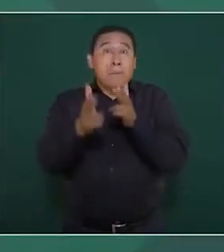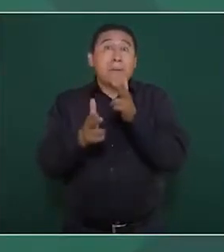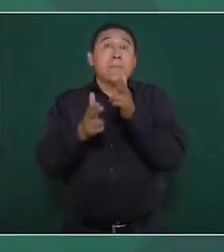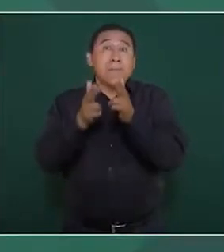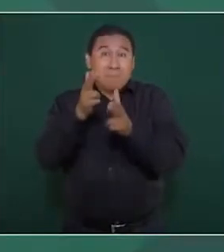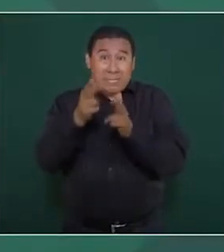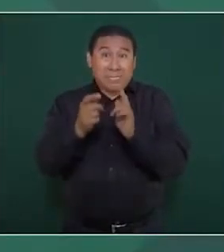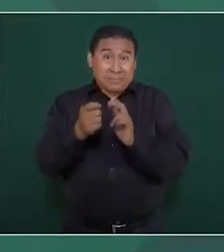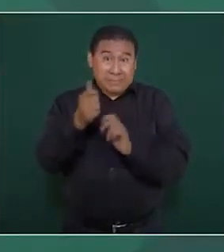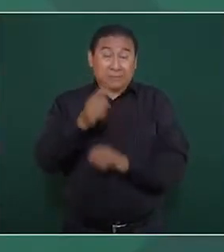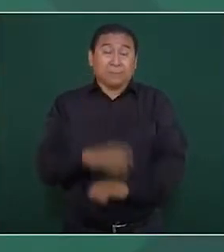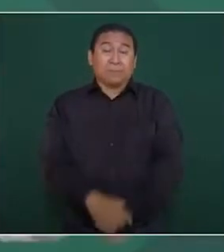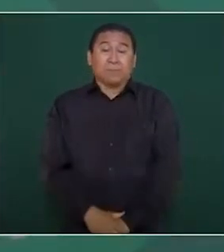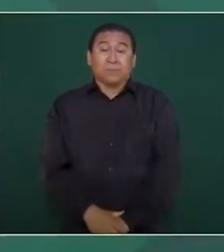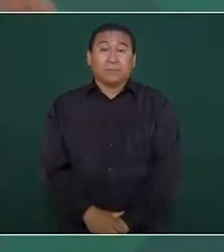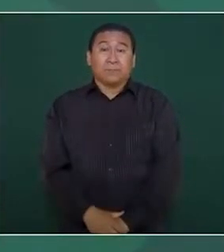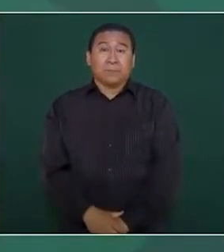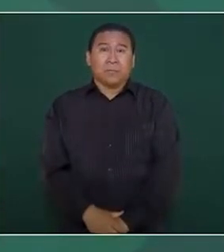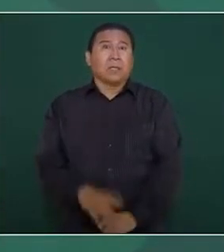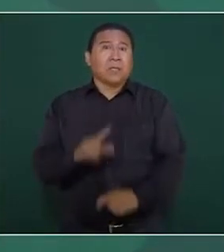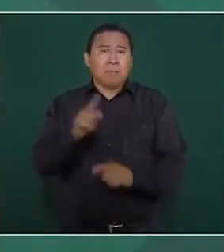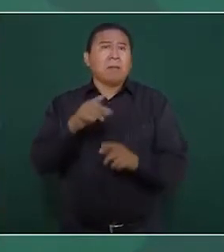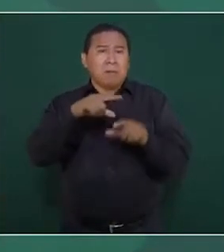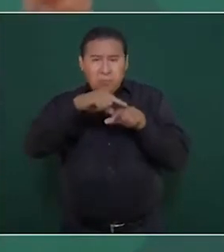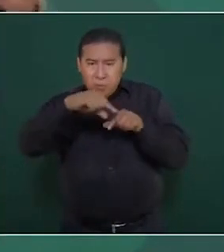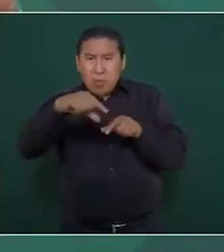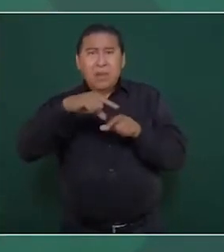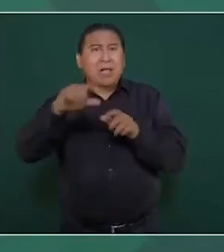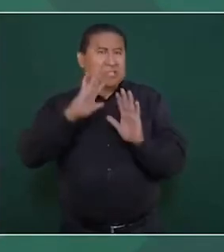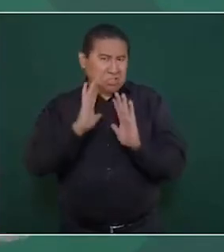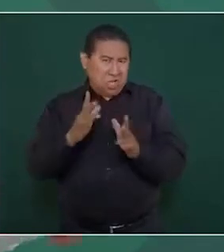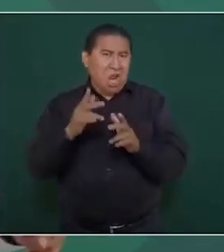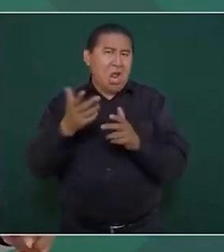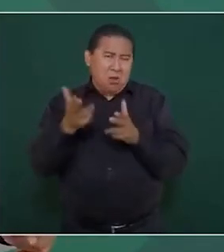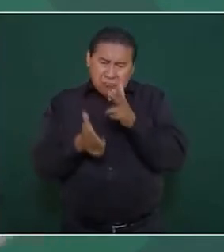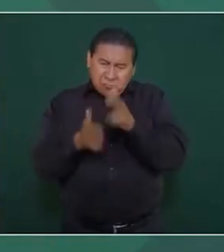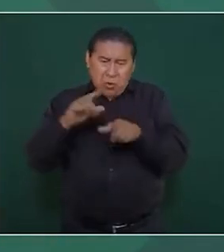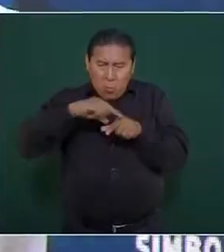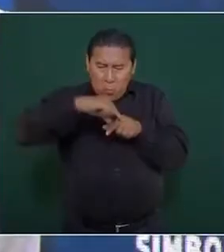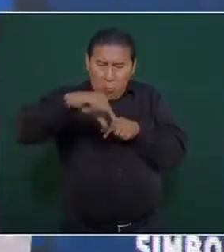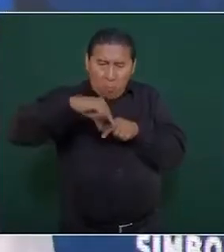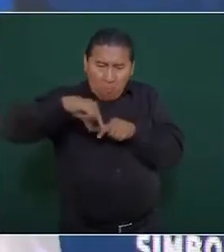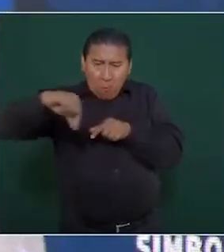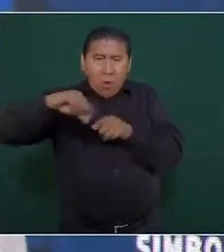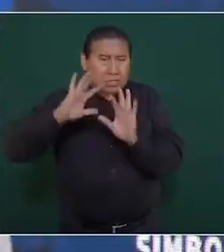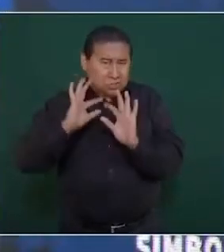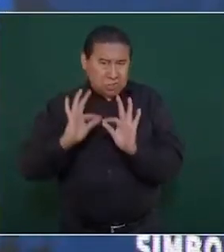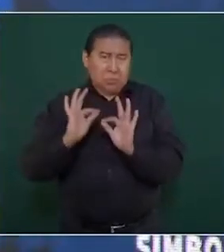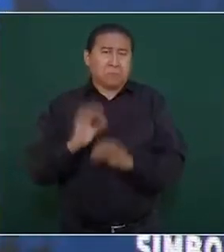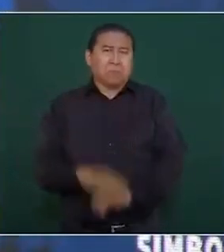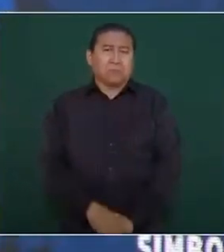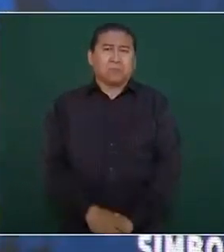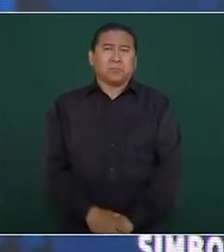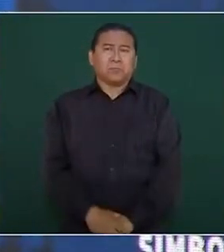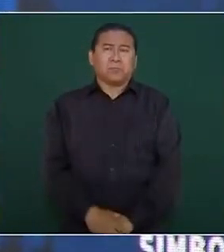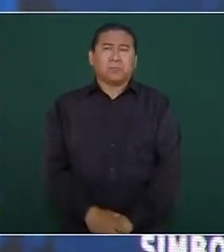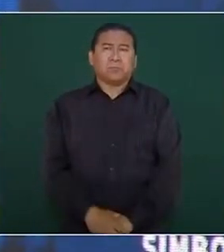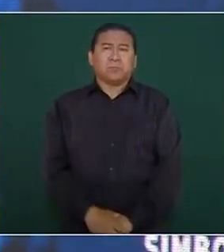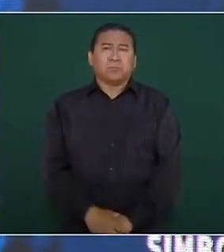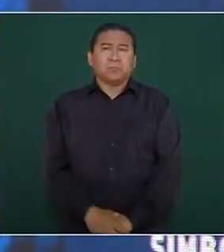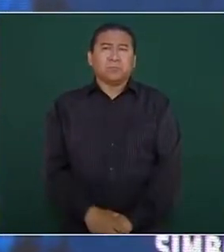porque podemos tener toda la infraestructura, las vías. En el caso, por ejemplo, de